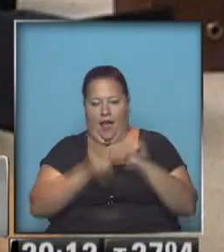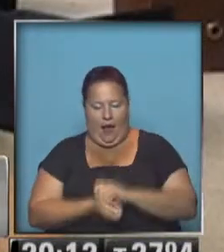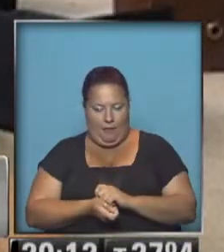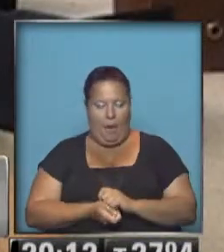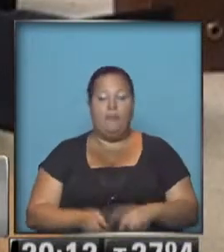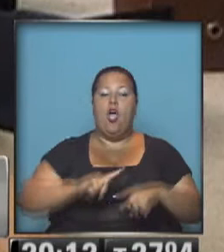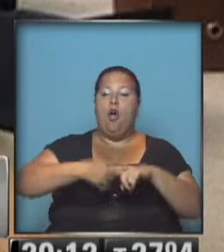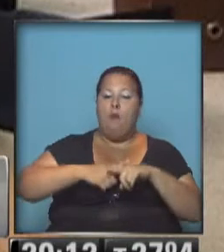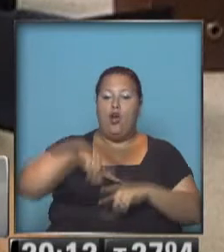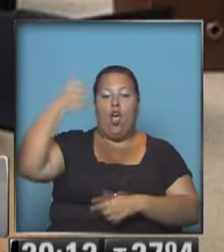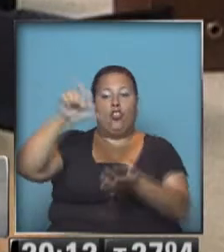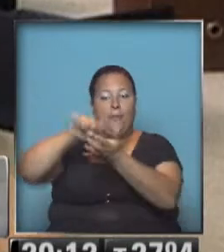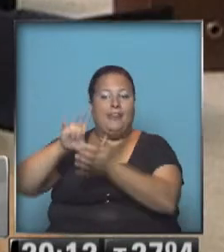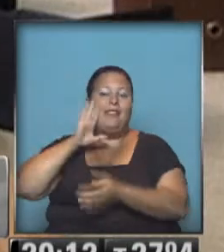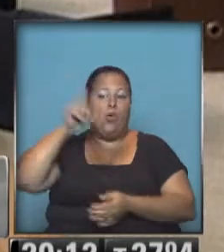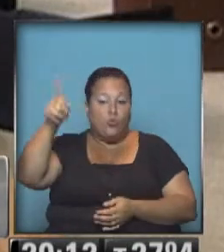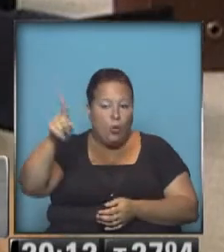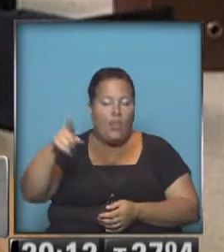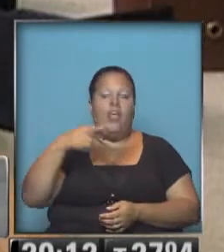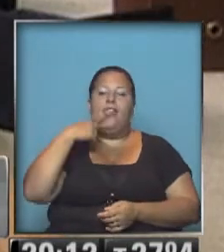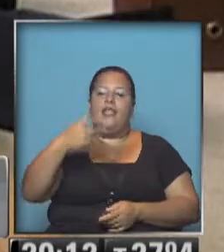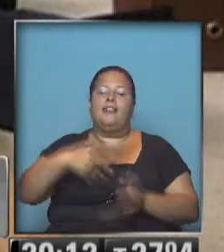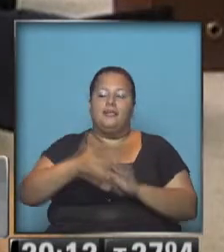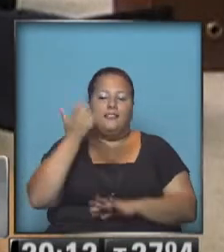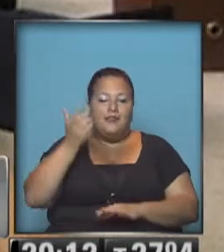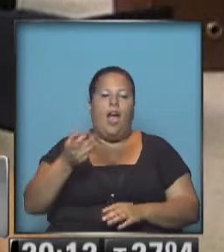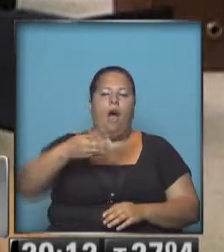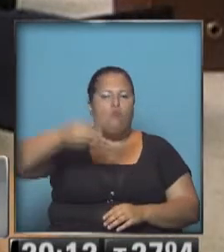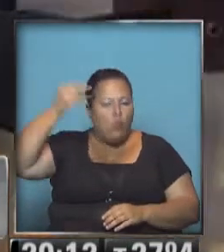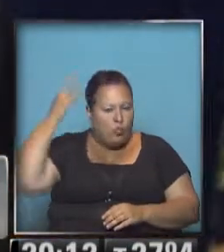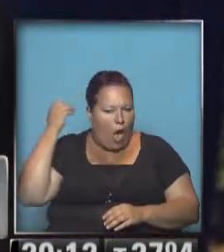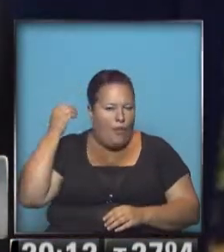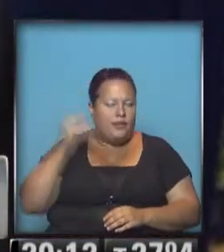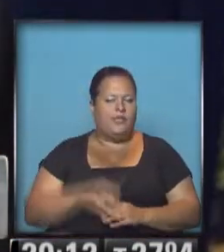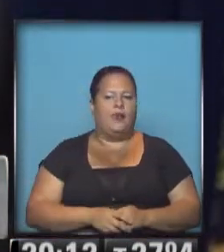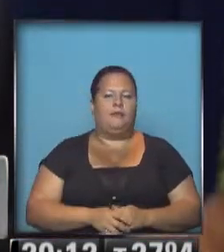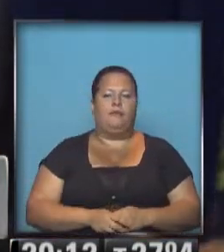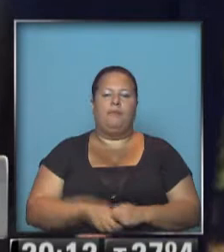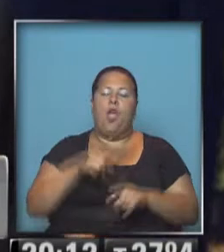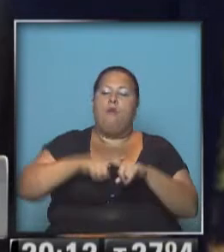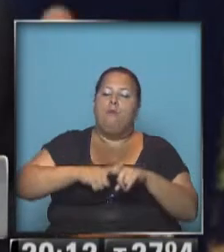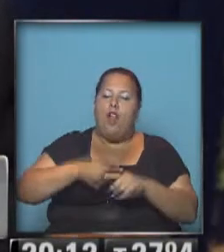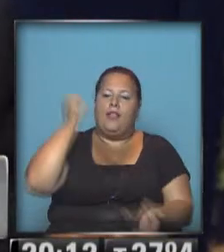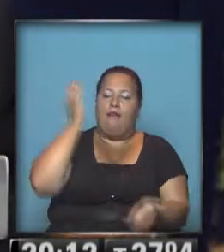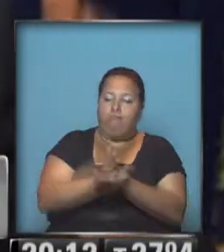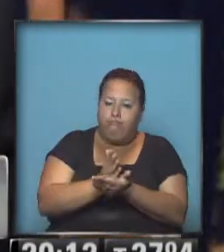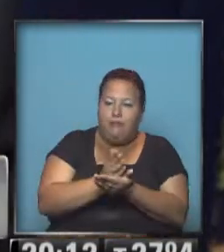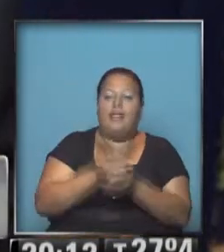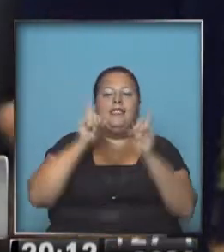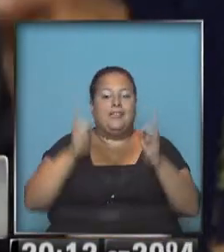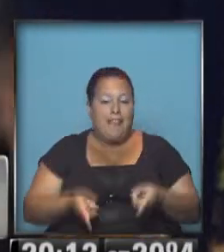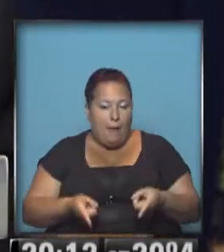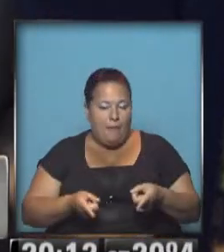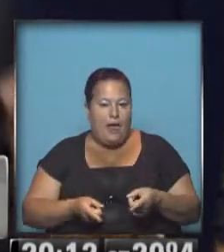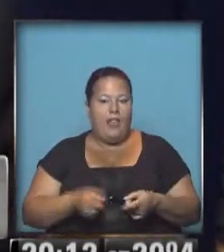La política exterior de Estados Unidos ha puesto en práctica en reiteradas oportunidades la política de sanciones e incluso